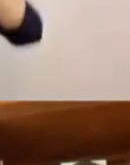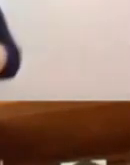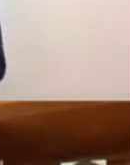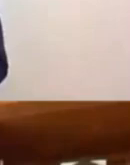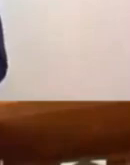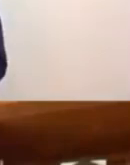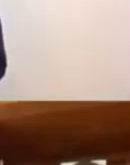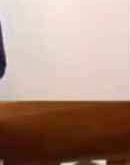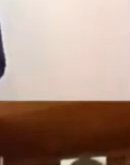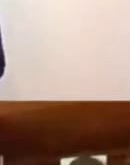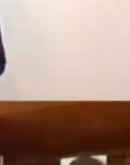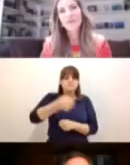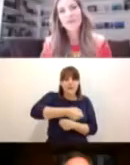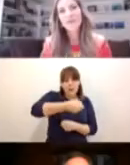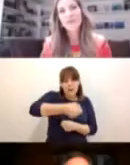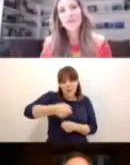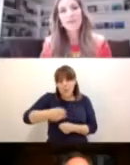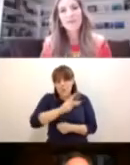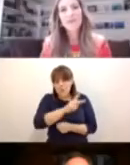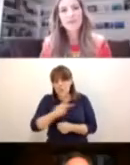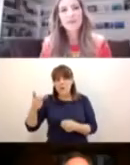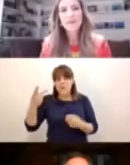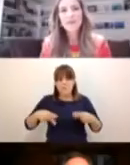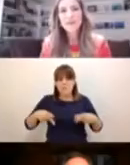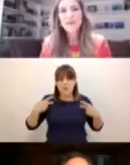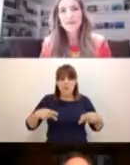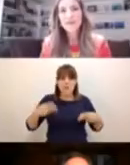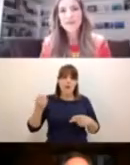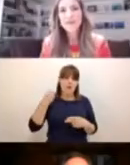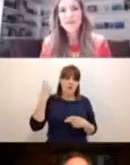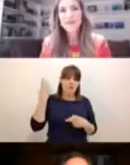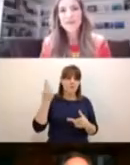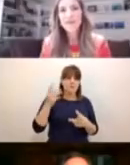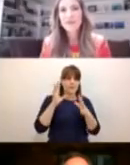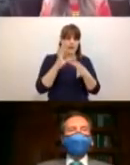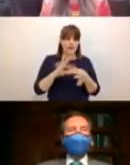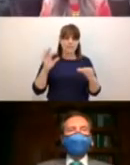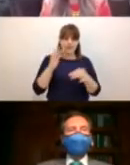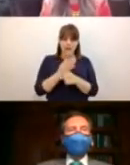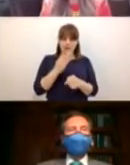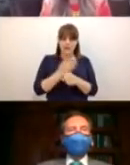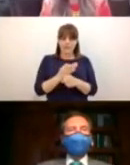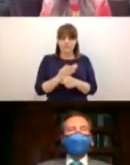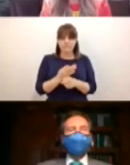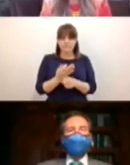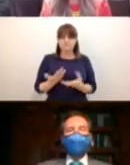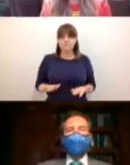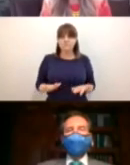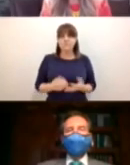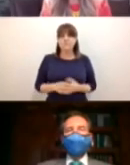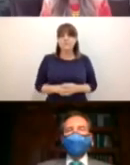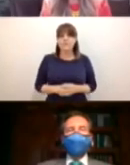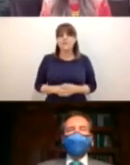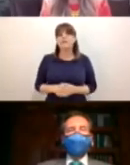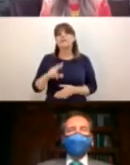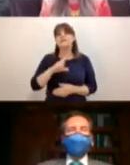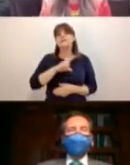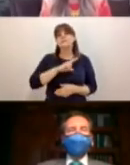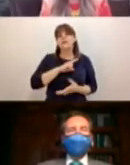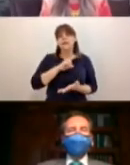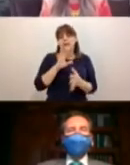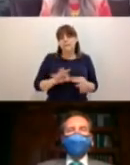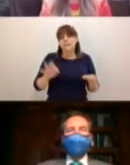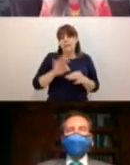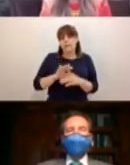un saludo a mis compañeros panelistas y, por supuesto, especialmente al secretario